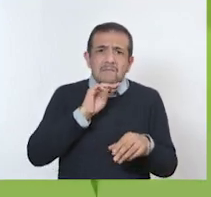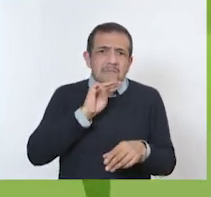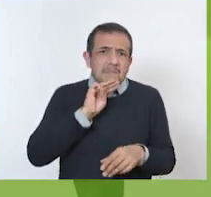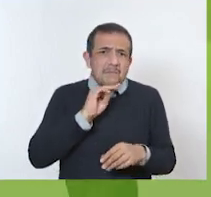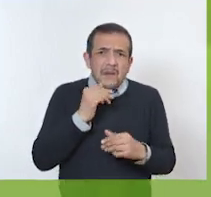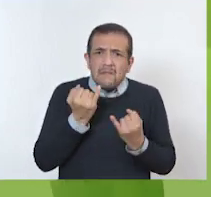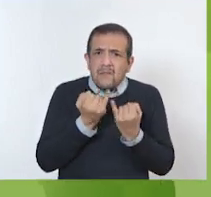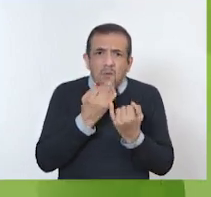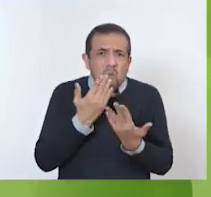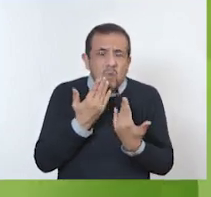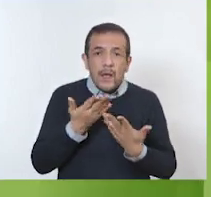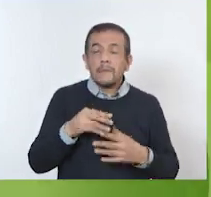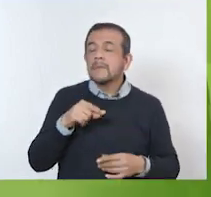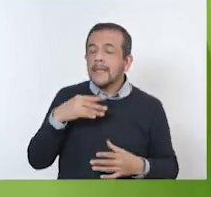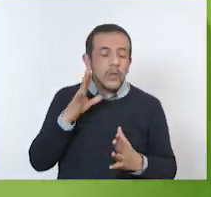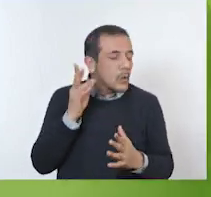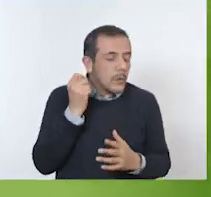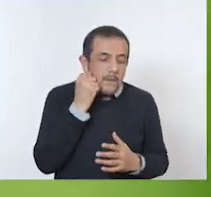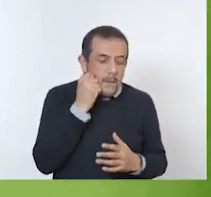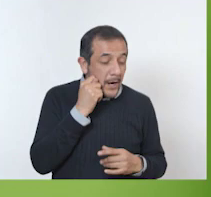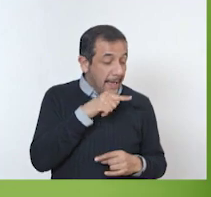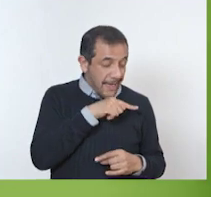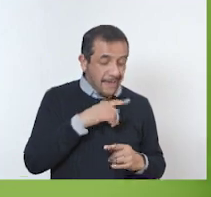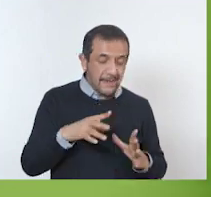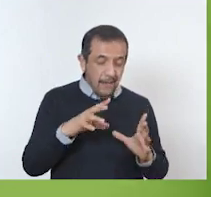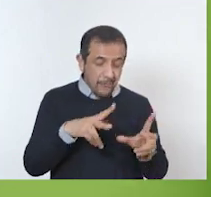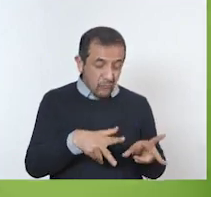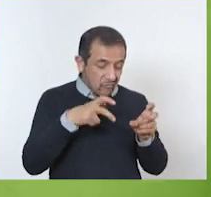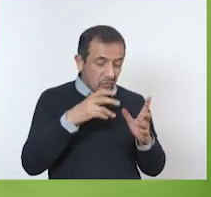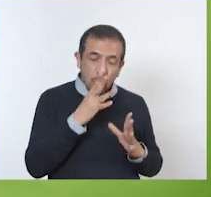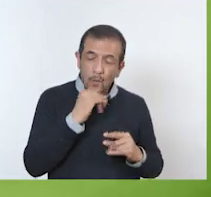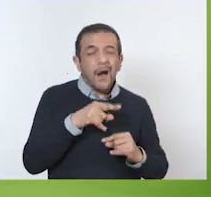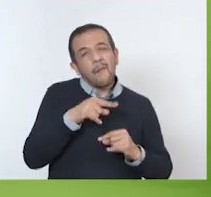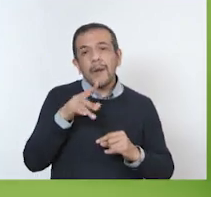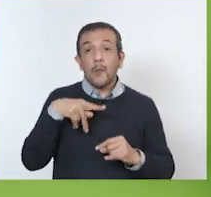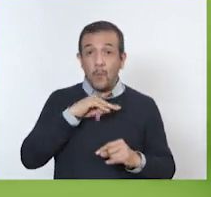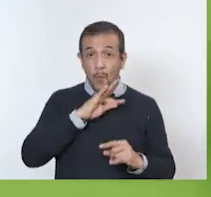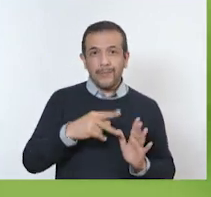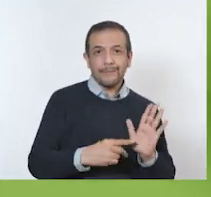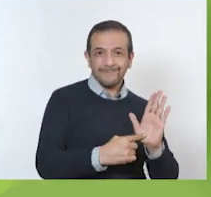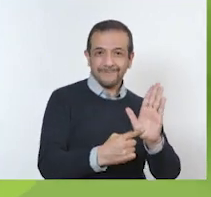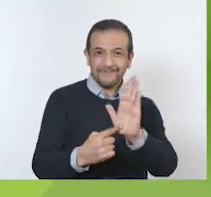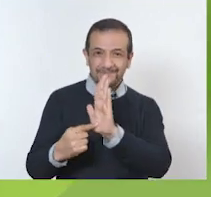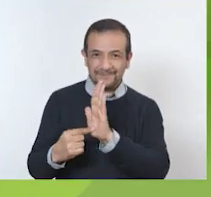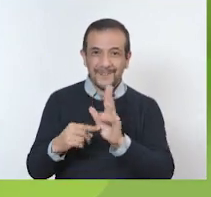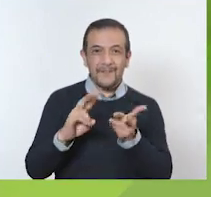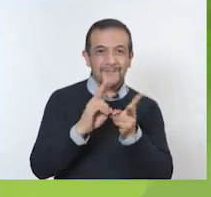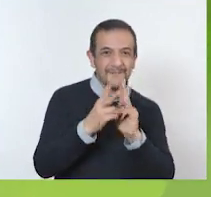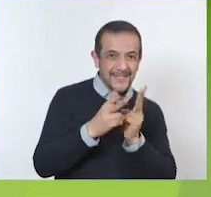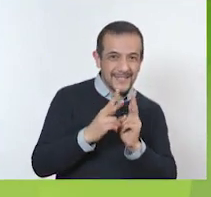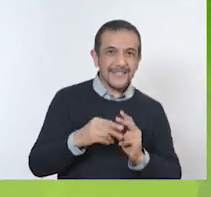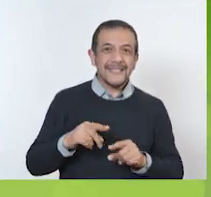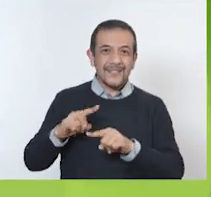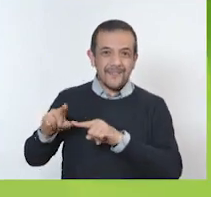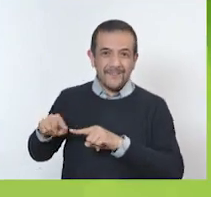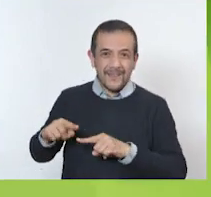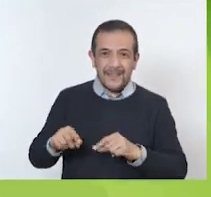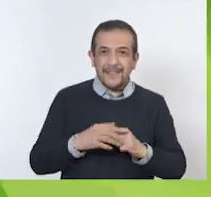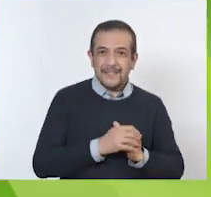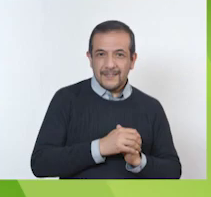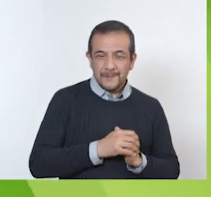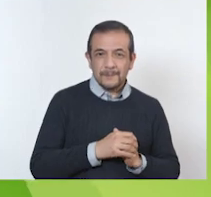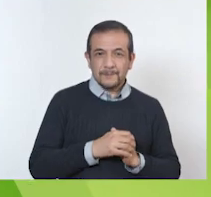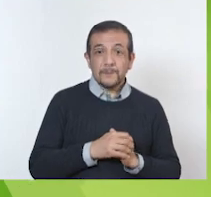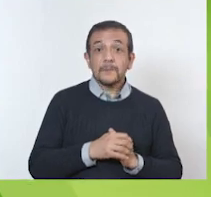importa. Si no pueden subir la foto, seguro podrán mostrársela a sus vecinos, maestros o maestras e invitar a todos a hacer una